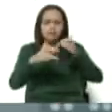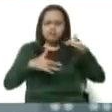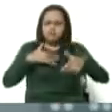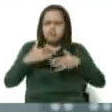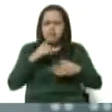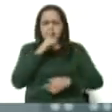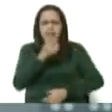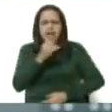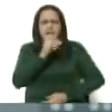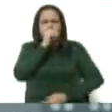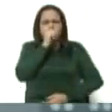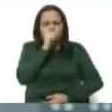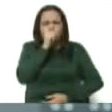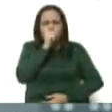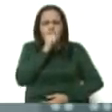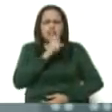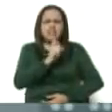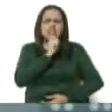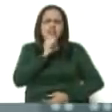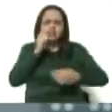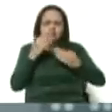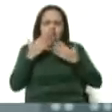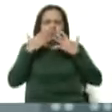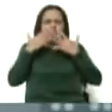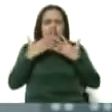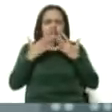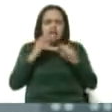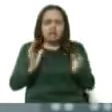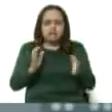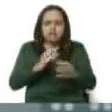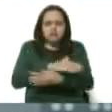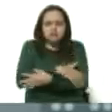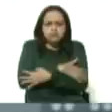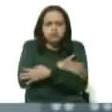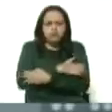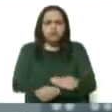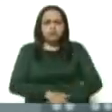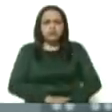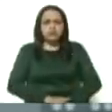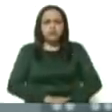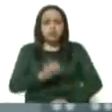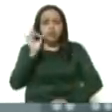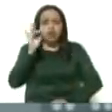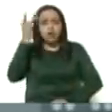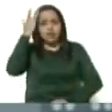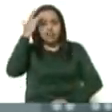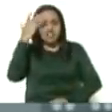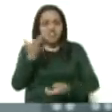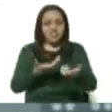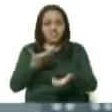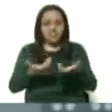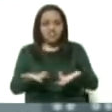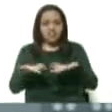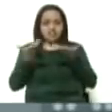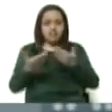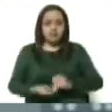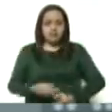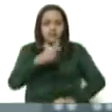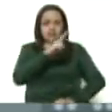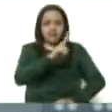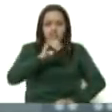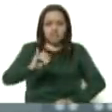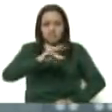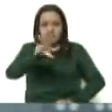por tos seca, dificultad para respirar, estados fríos, dolor de cabeza y fiebre. El 23 de junio,